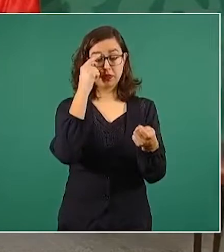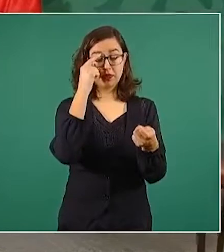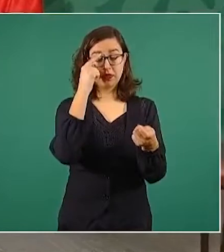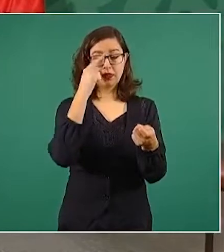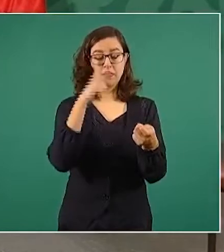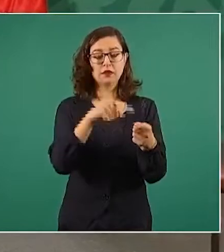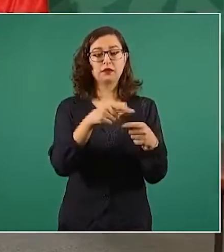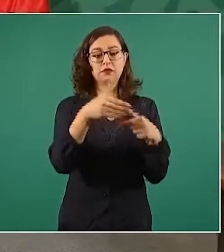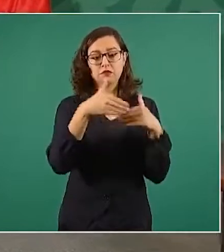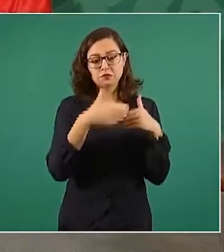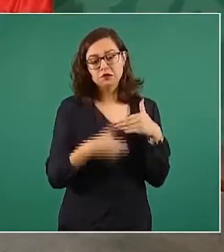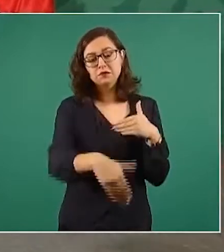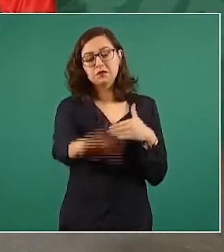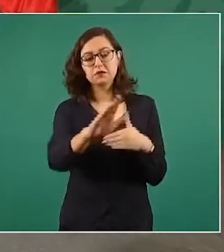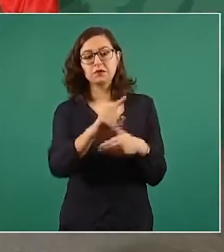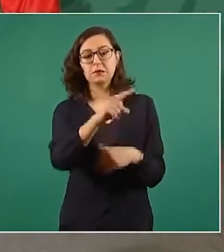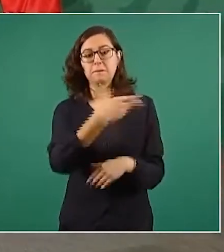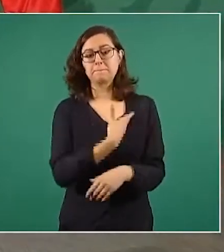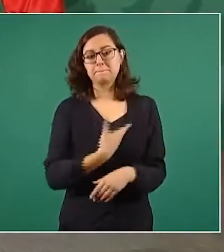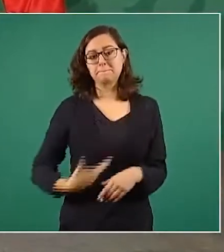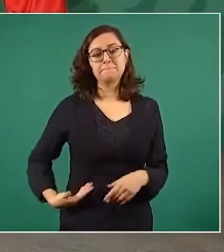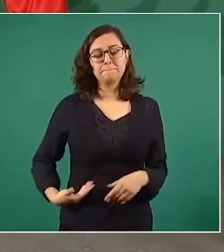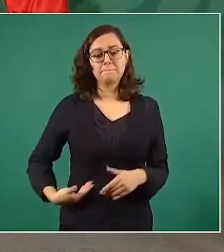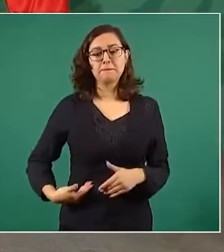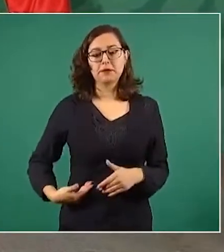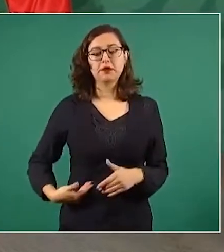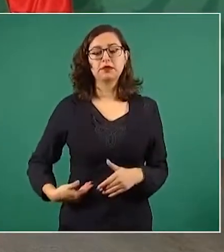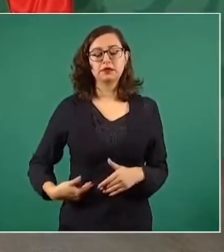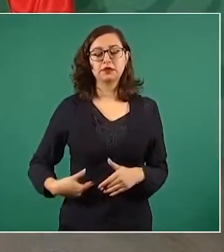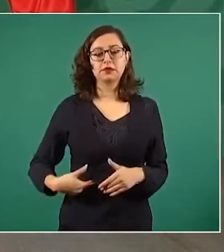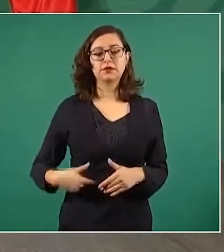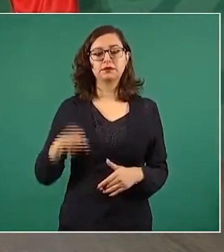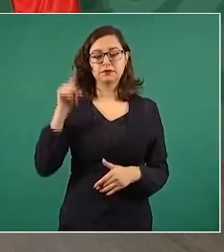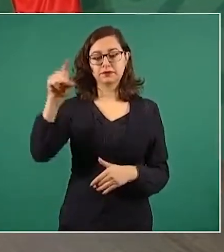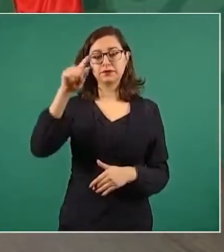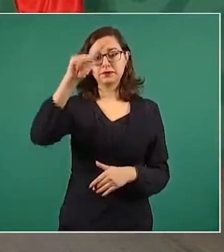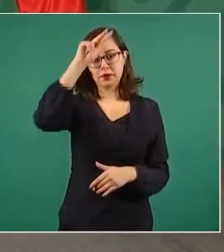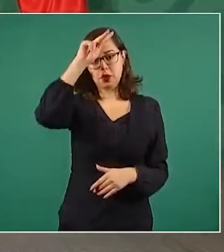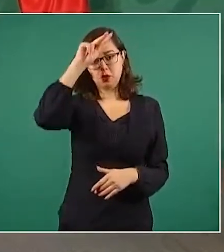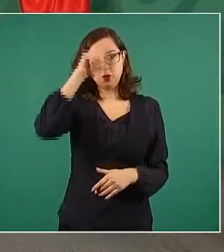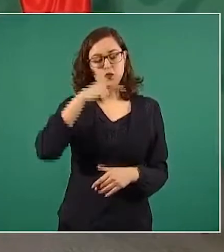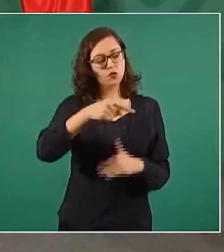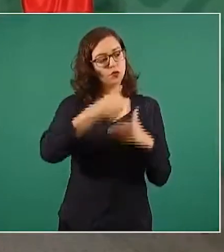próximo presidente de la República del Perú.